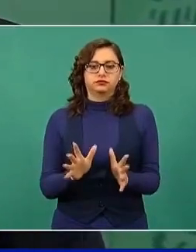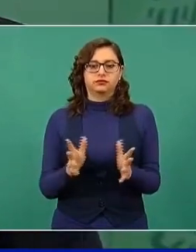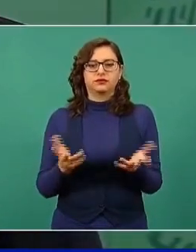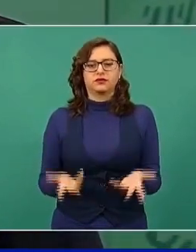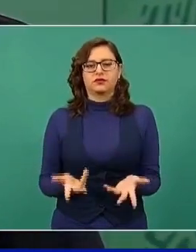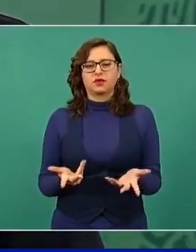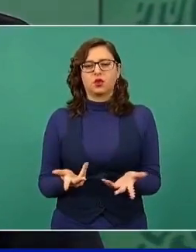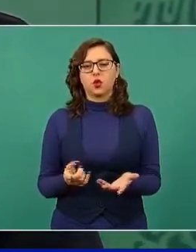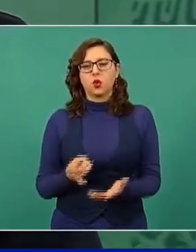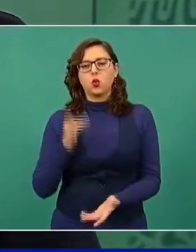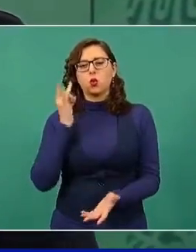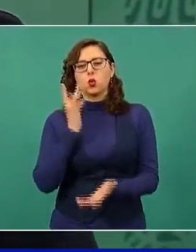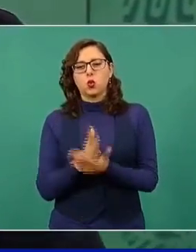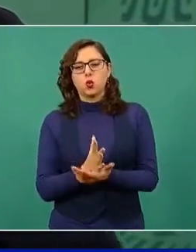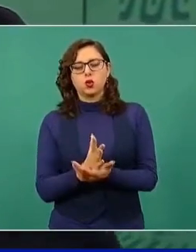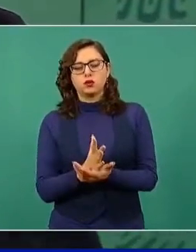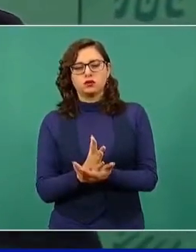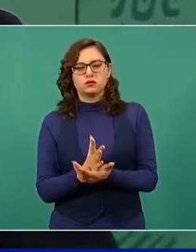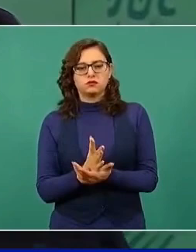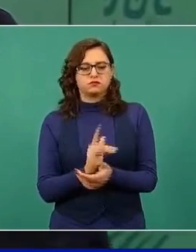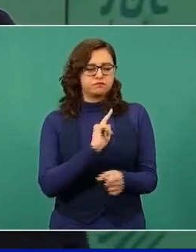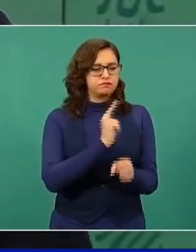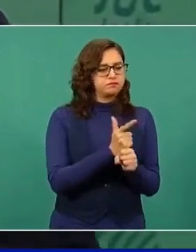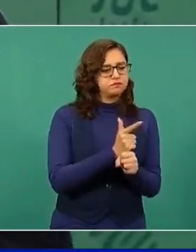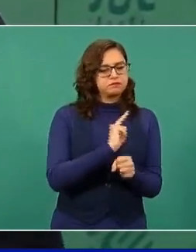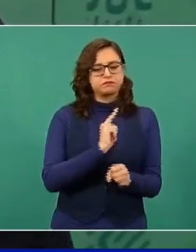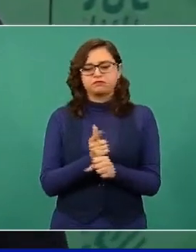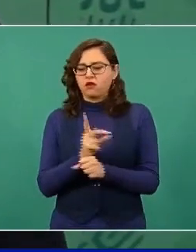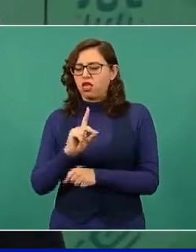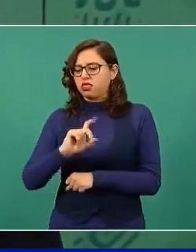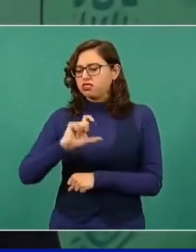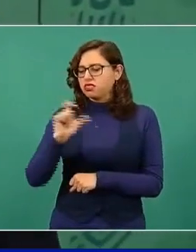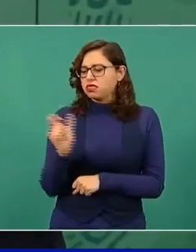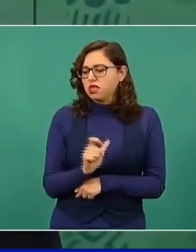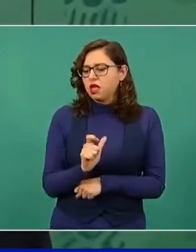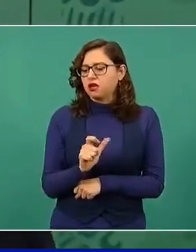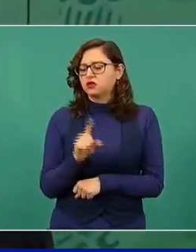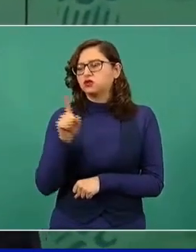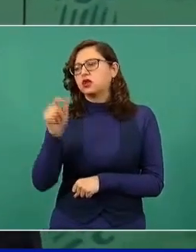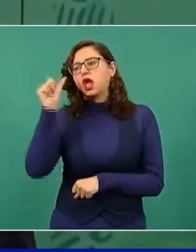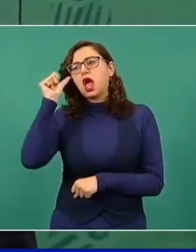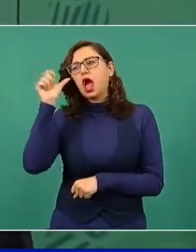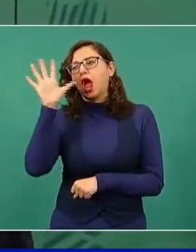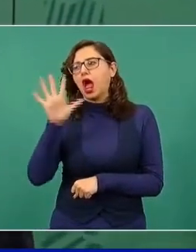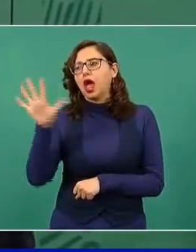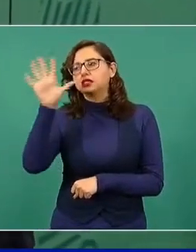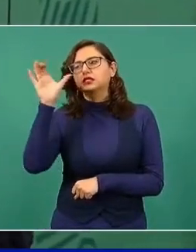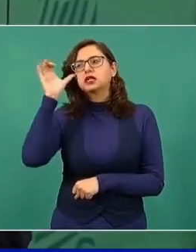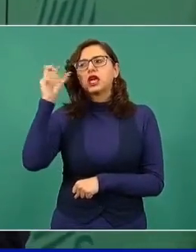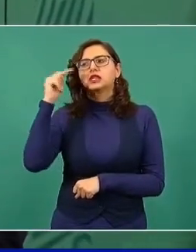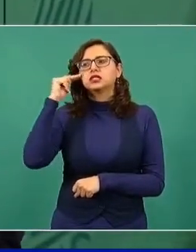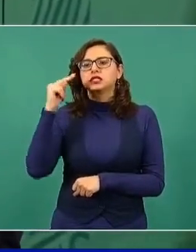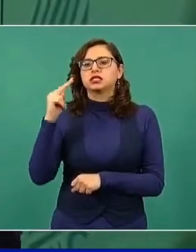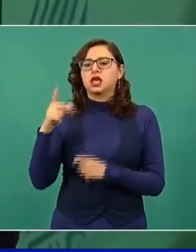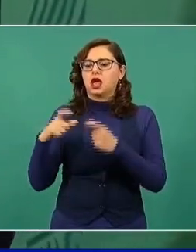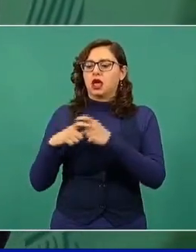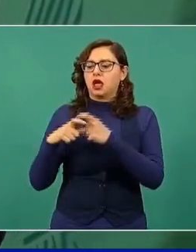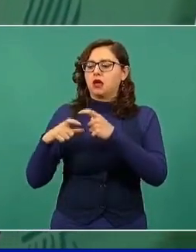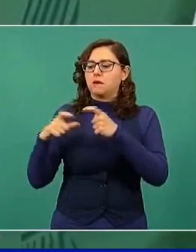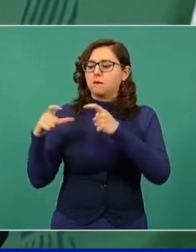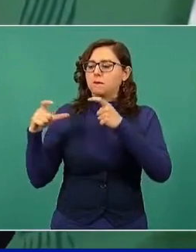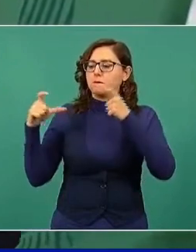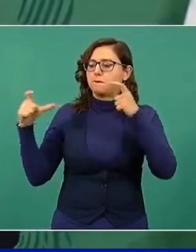diagnósticos de que está creciendo cada vez más Asia, que está creciendo China, que